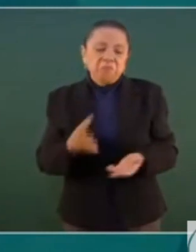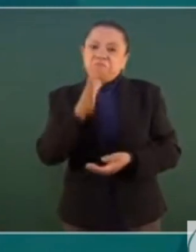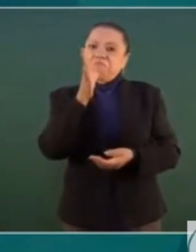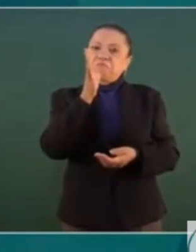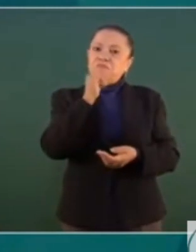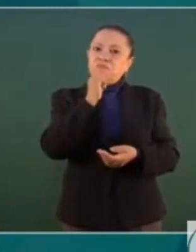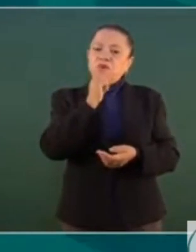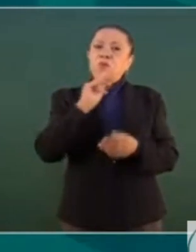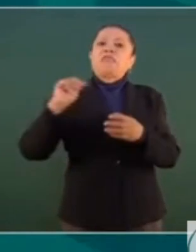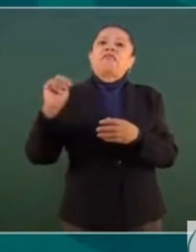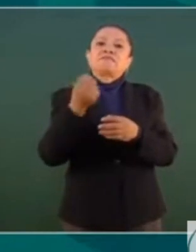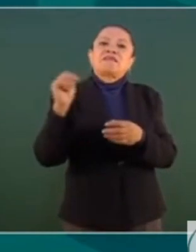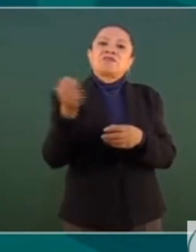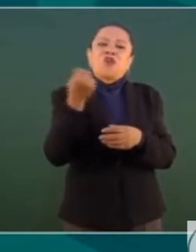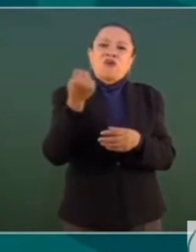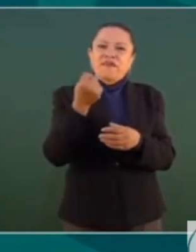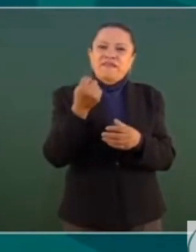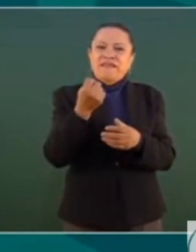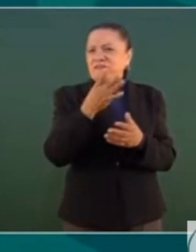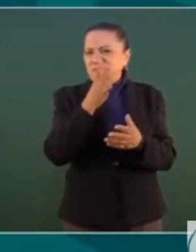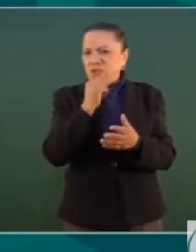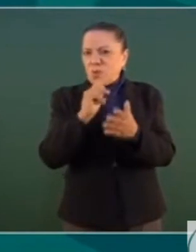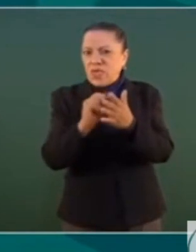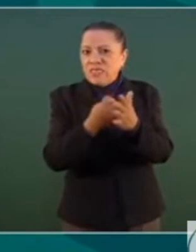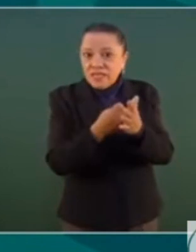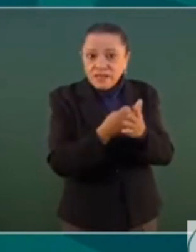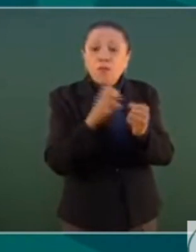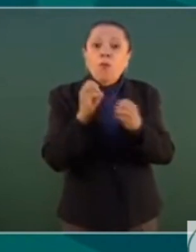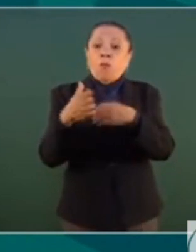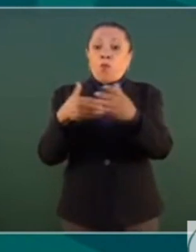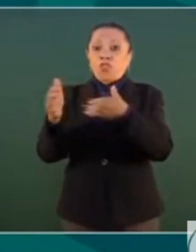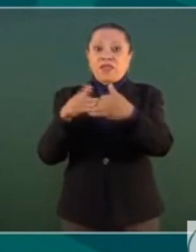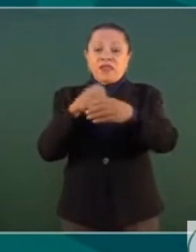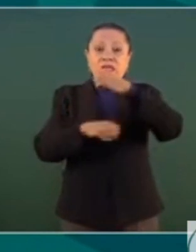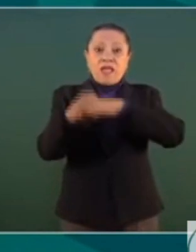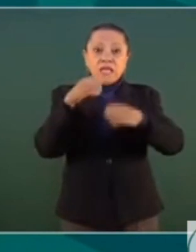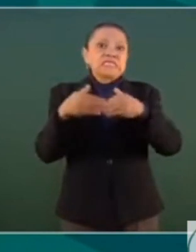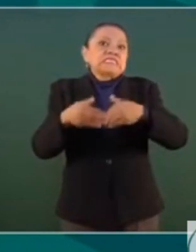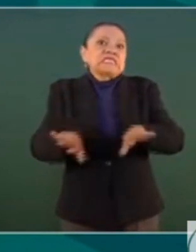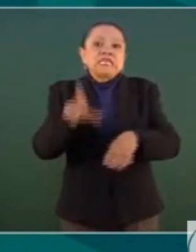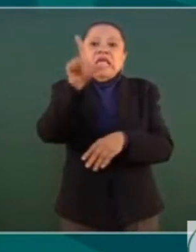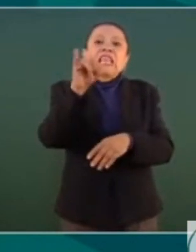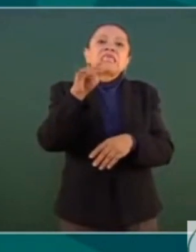tecnológica y la industria moderna sin el litio.